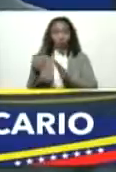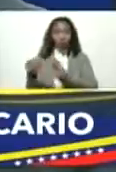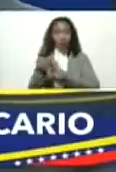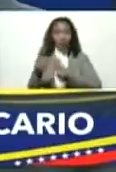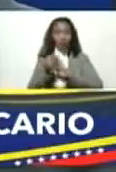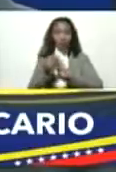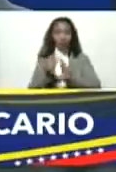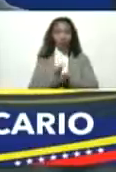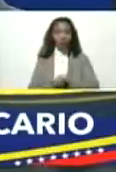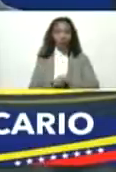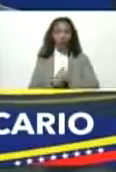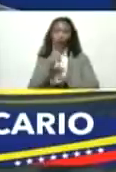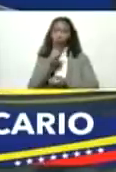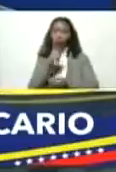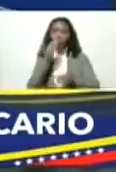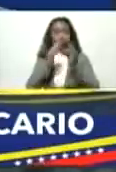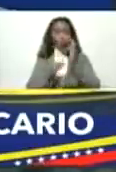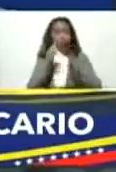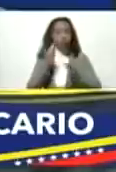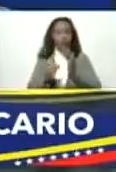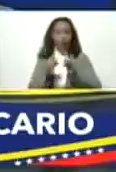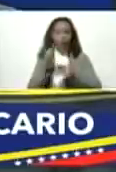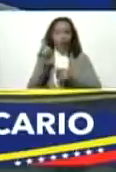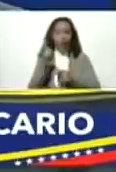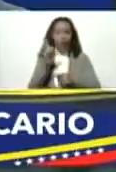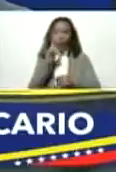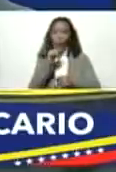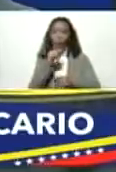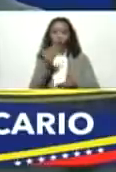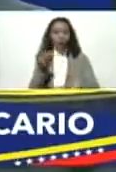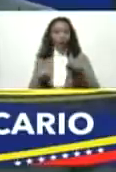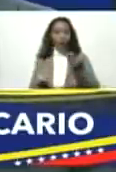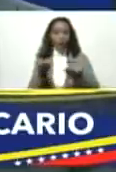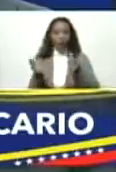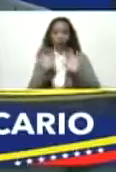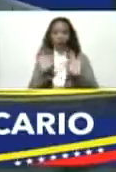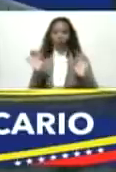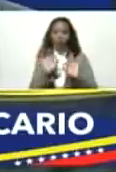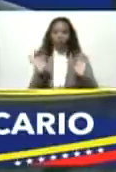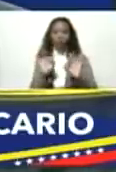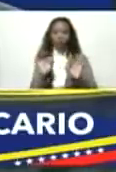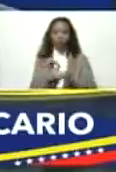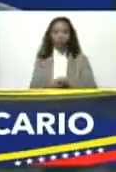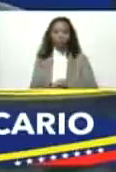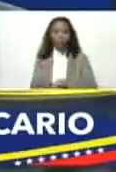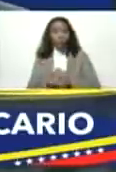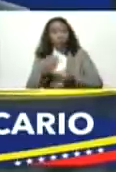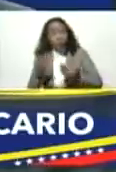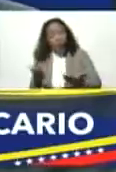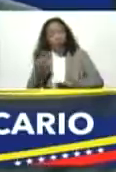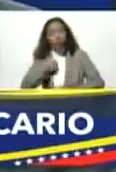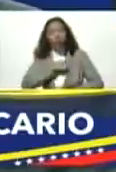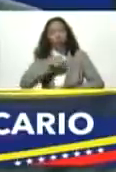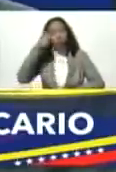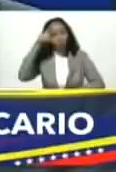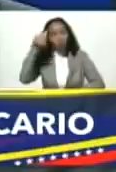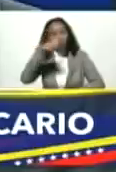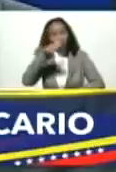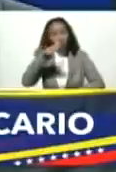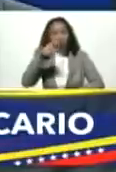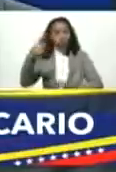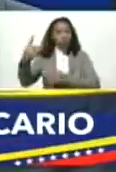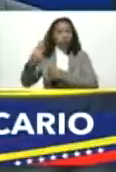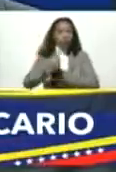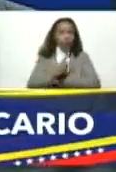son injustas y absolutamente desproporcionadas y que nuestro pueblo que nos